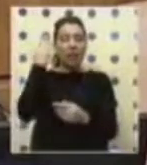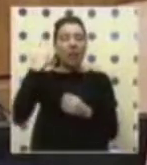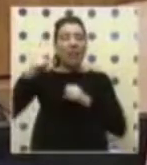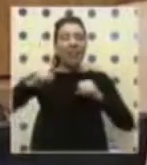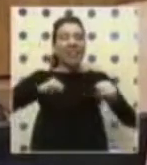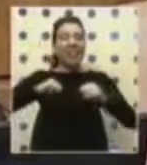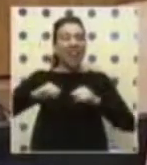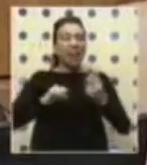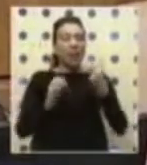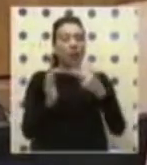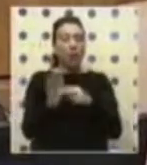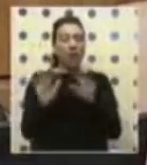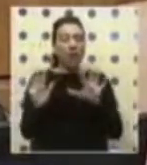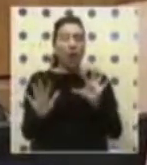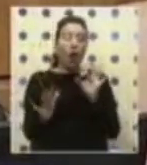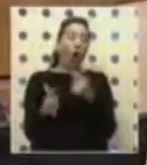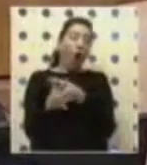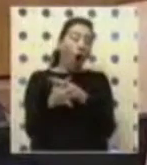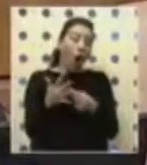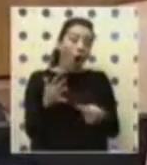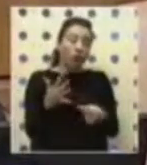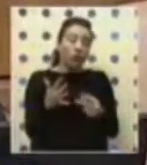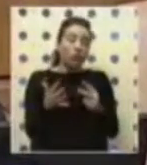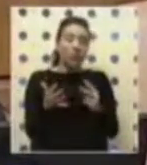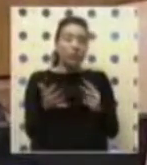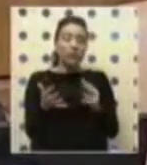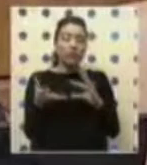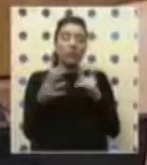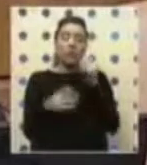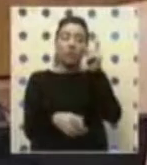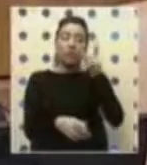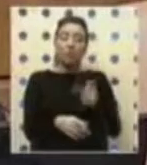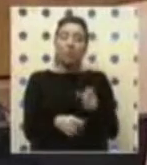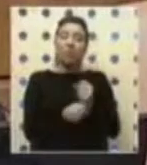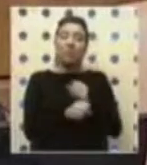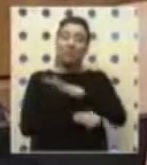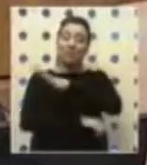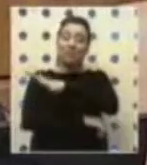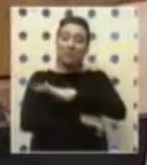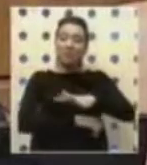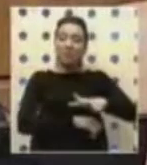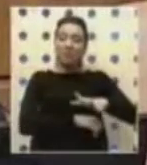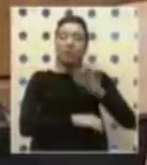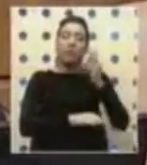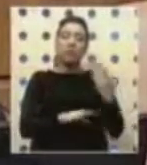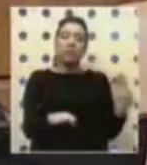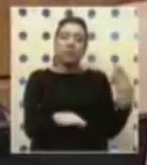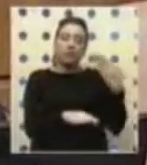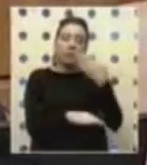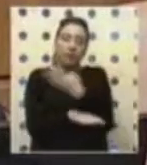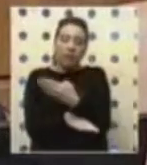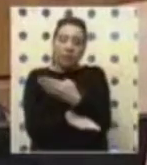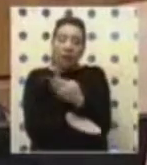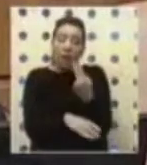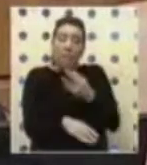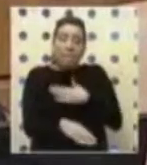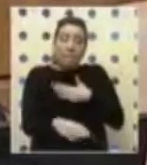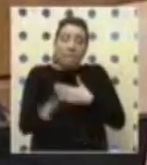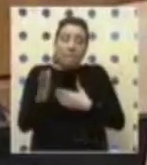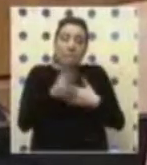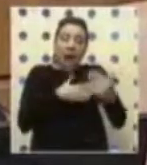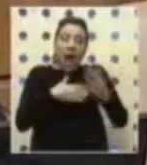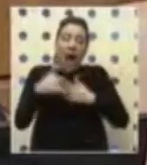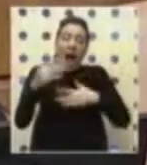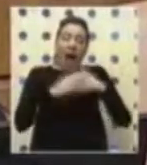fueron el terremoto del 2010 u otras catástrofes, los hombres de mar de Mehuín concurren casi con sus propias